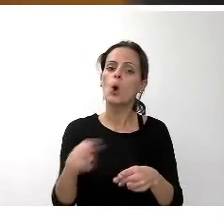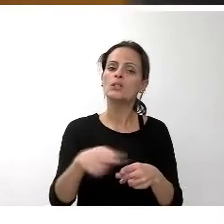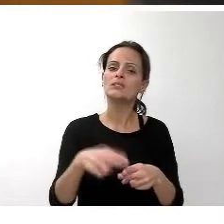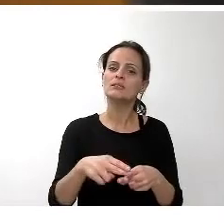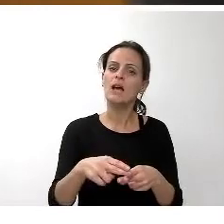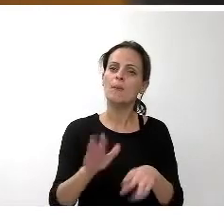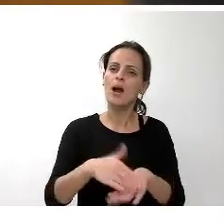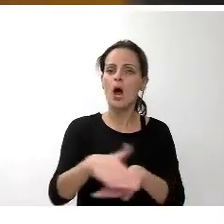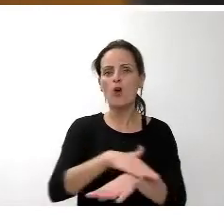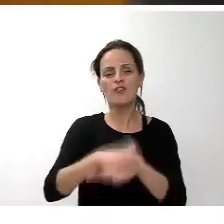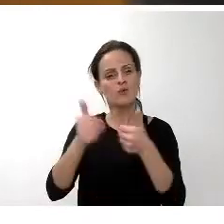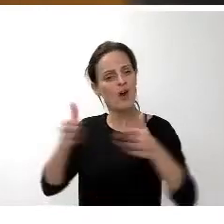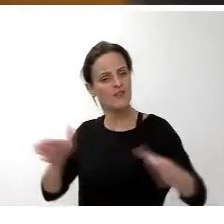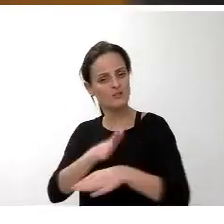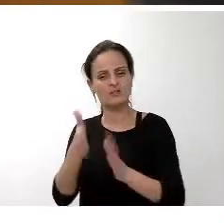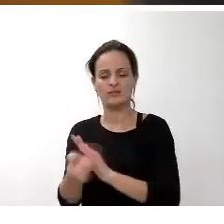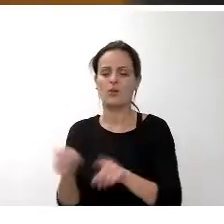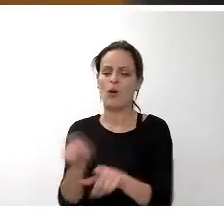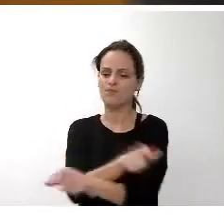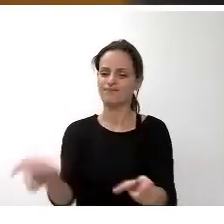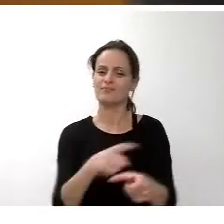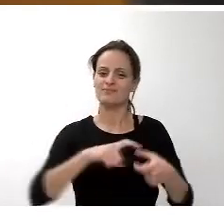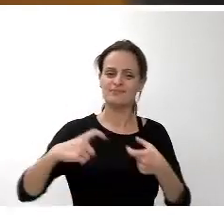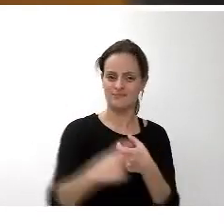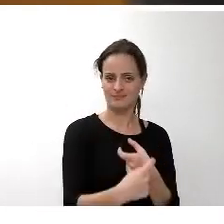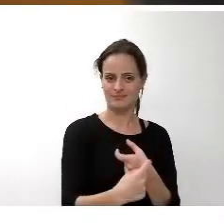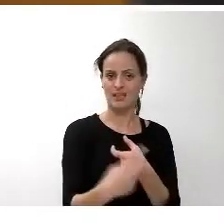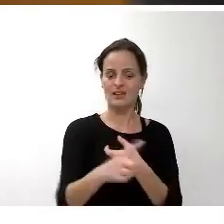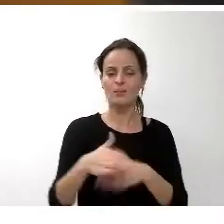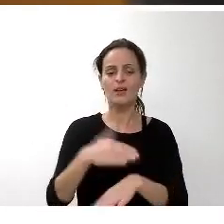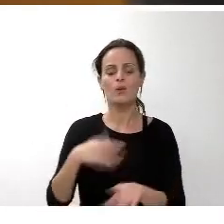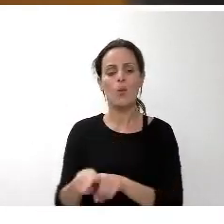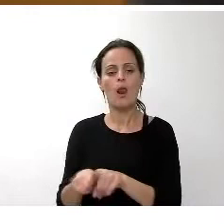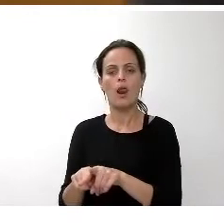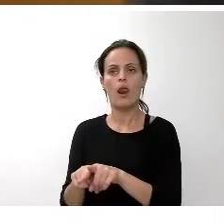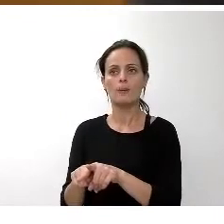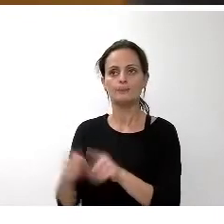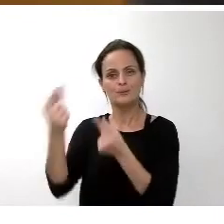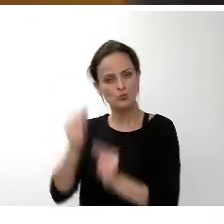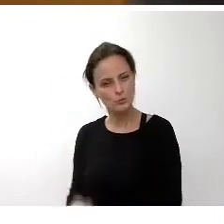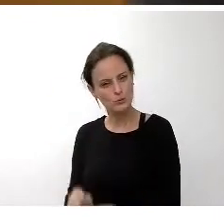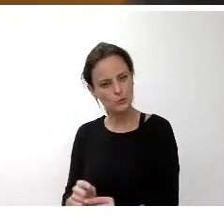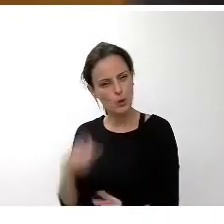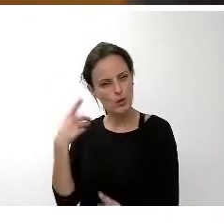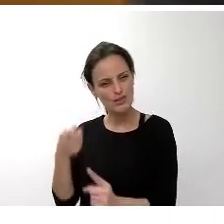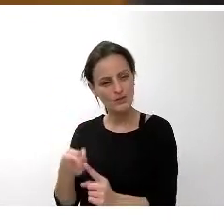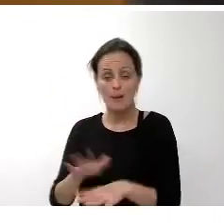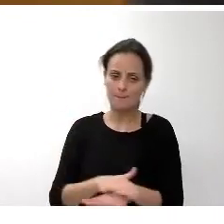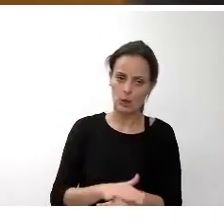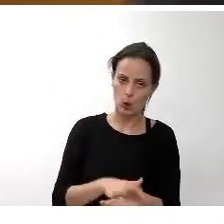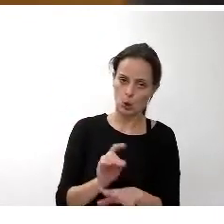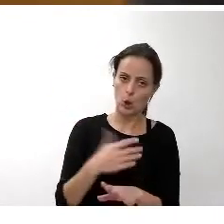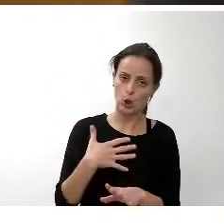y participación ciudadana el presupuesto el infraestructuras el presupuesto perdón del